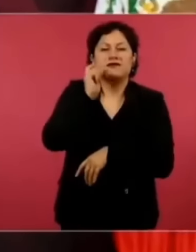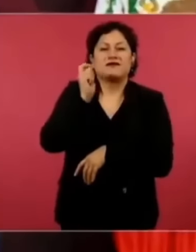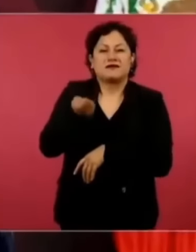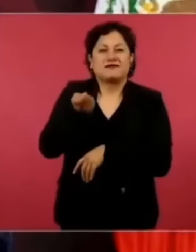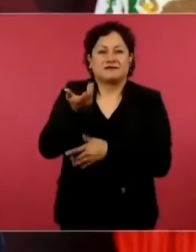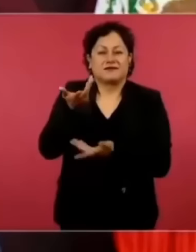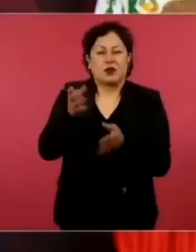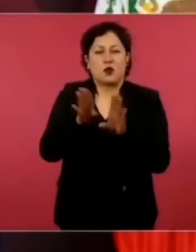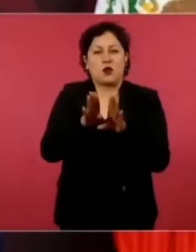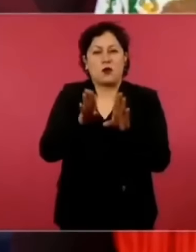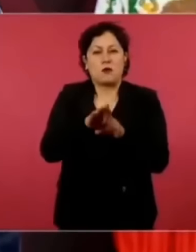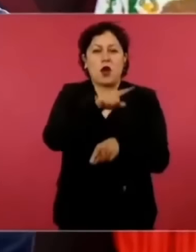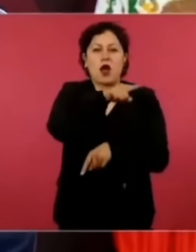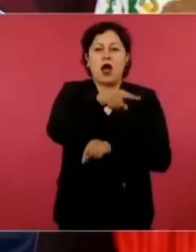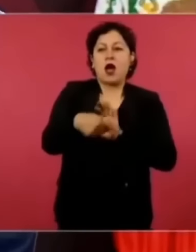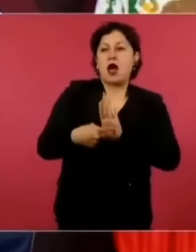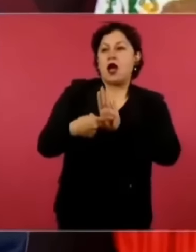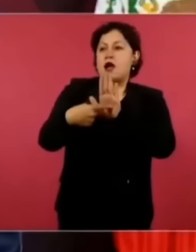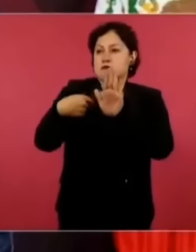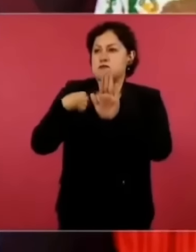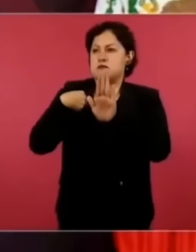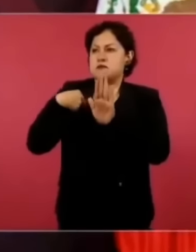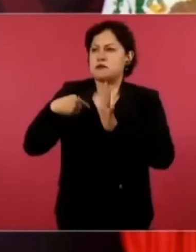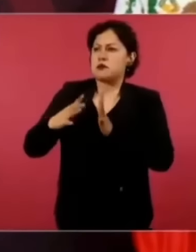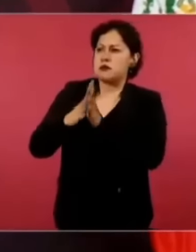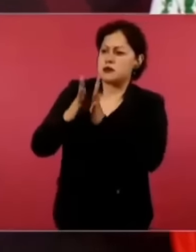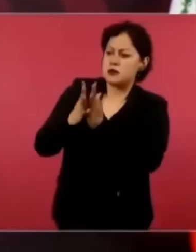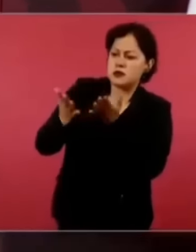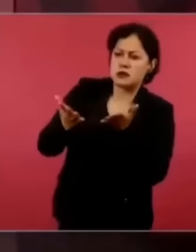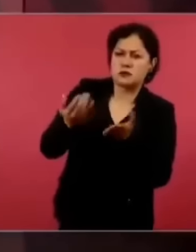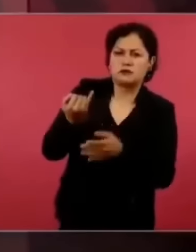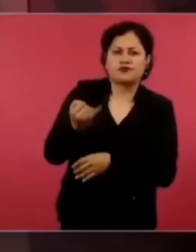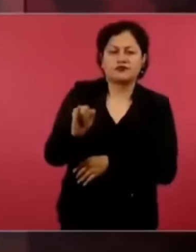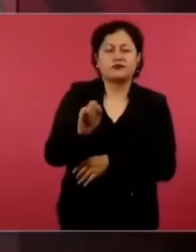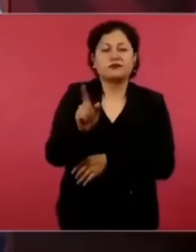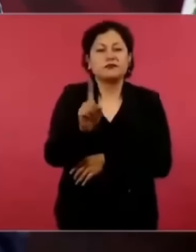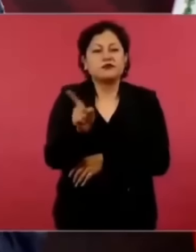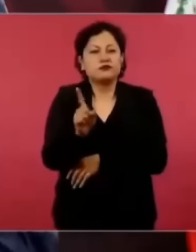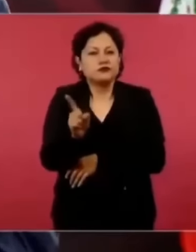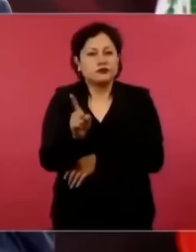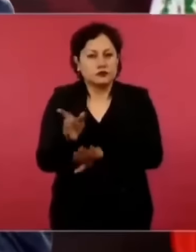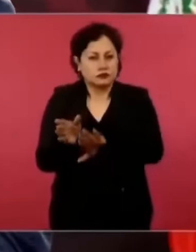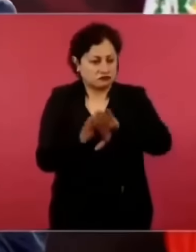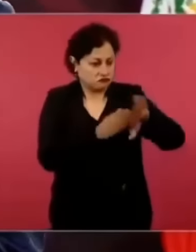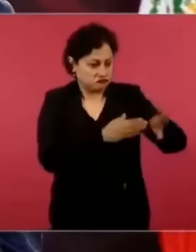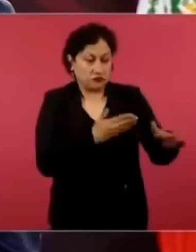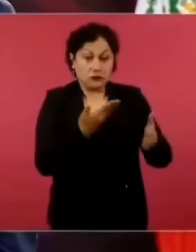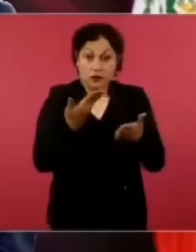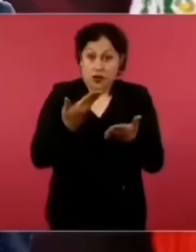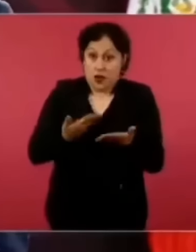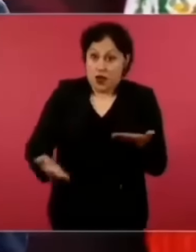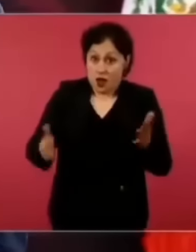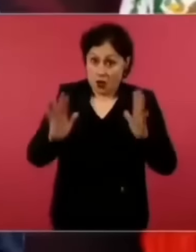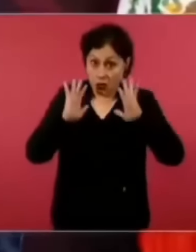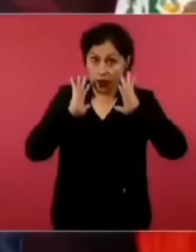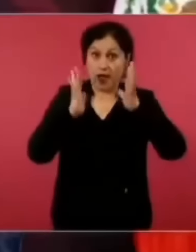ahora es un gobierno cada vez